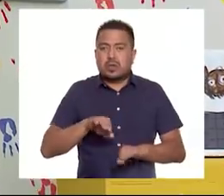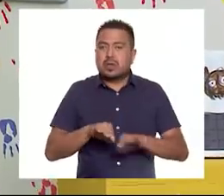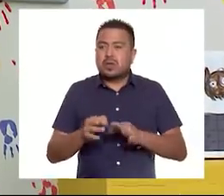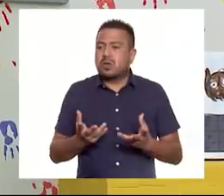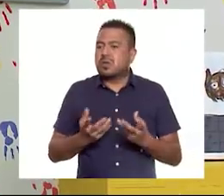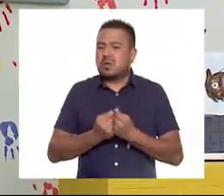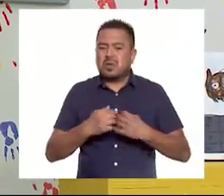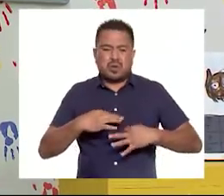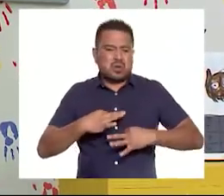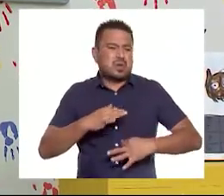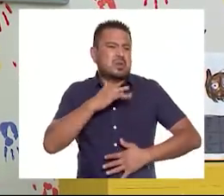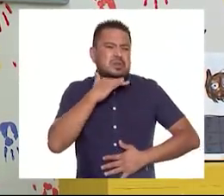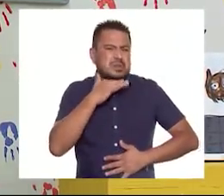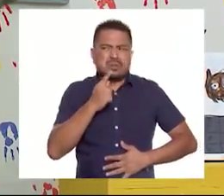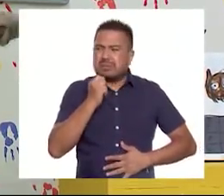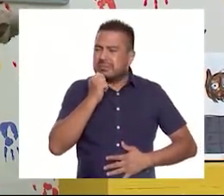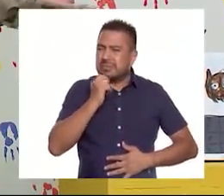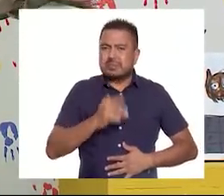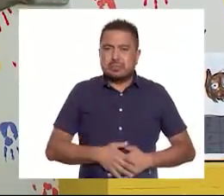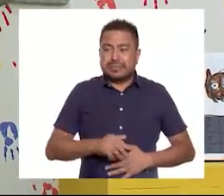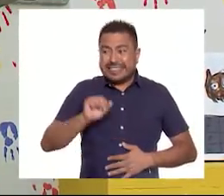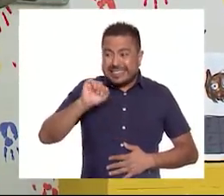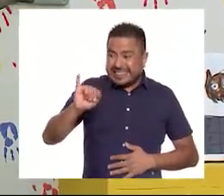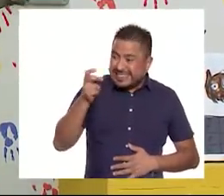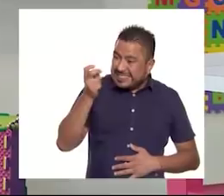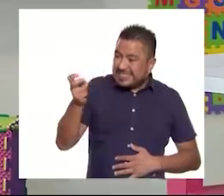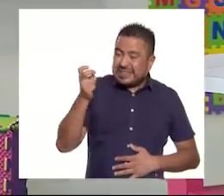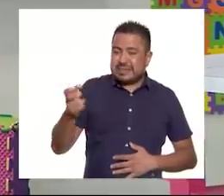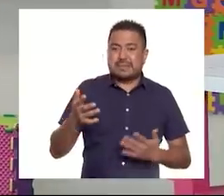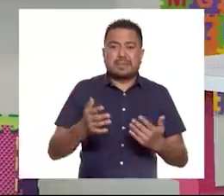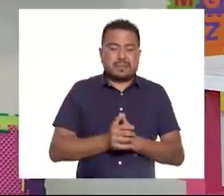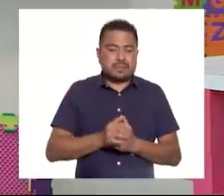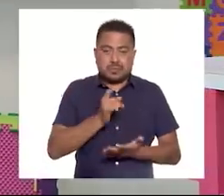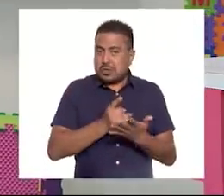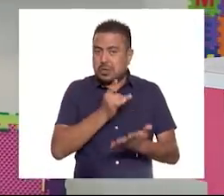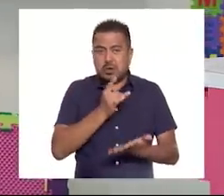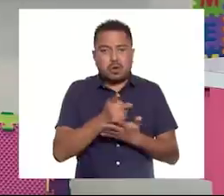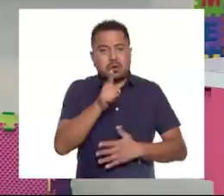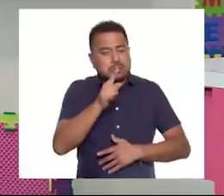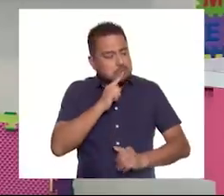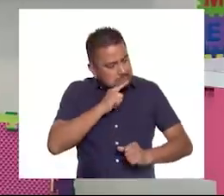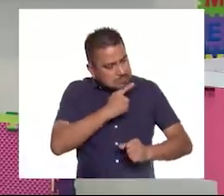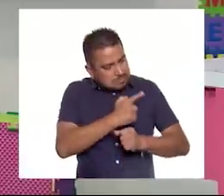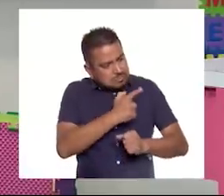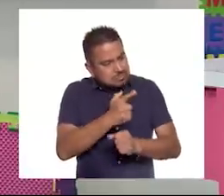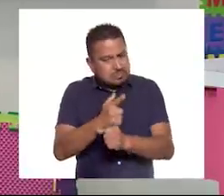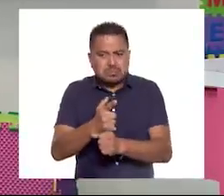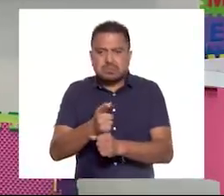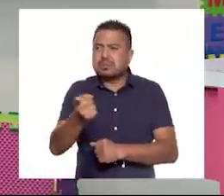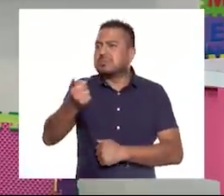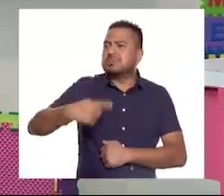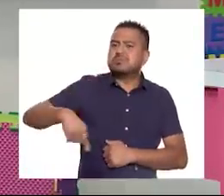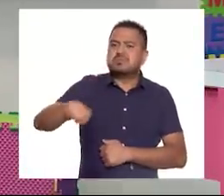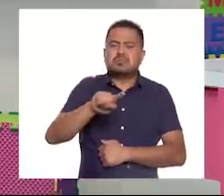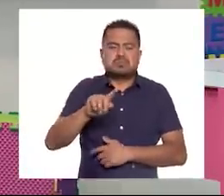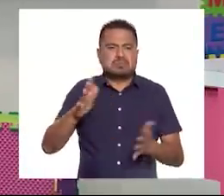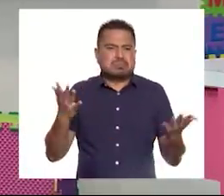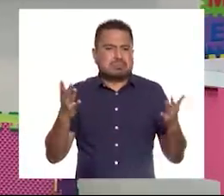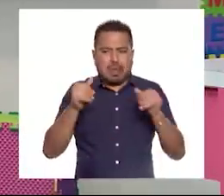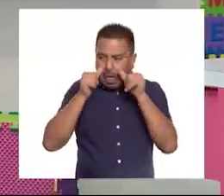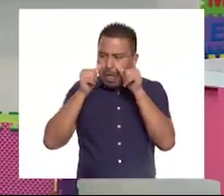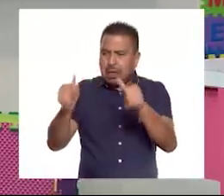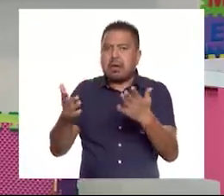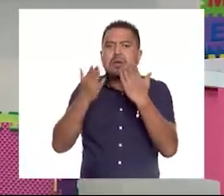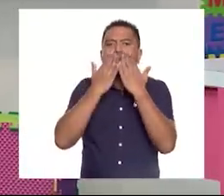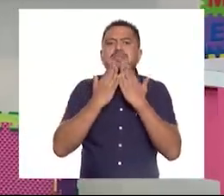con la ropa manchada, ¿verdad? Exacto. Realmente solo tú te das cuenta de eso. Los demás ni pusieron